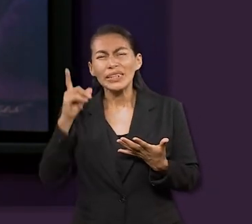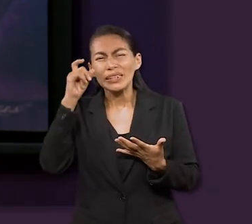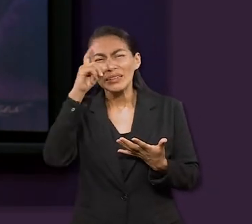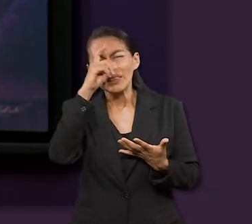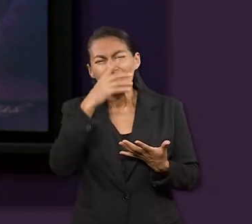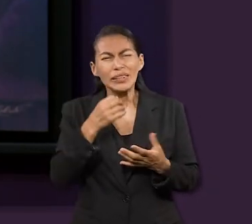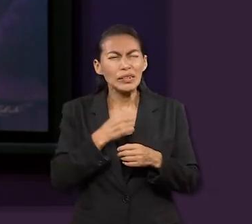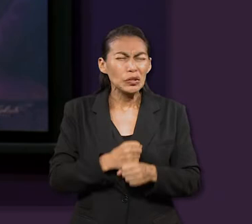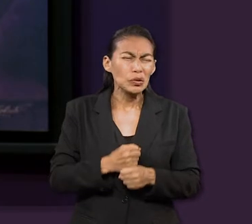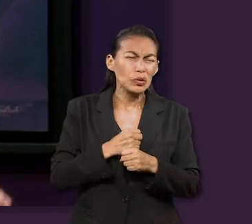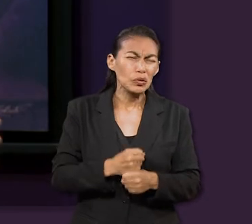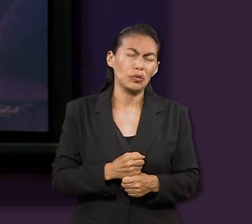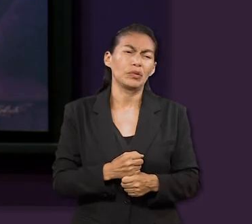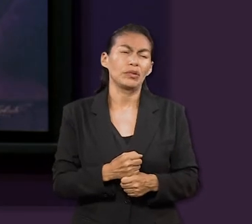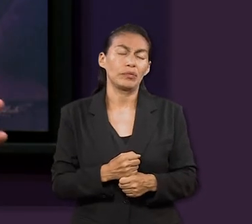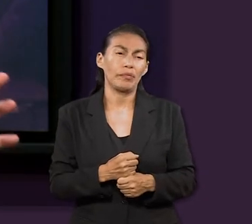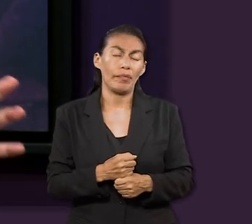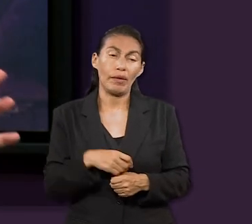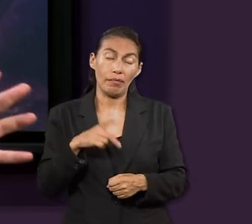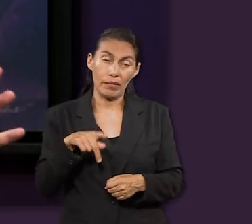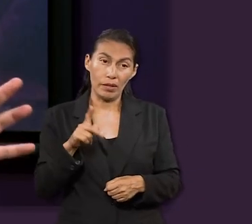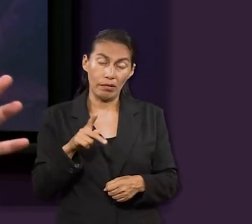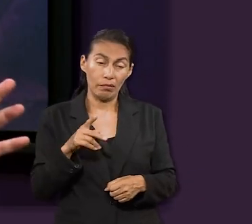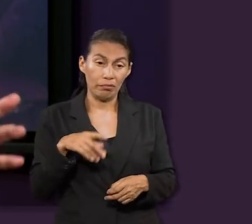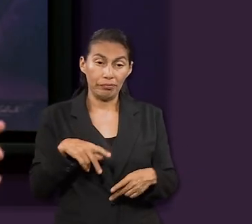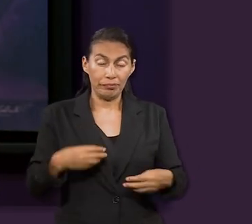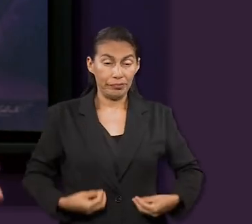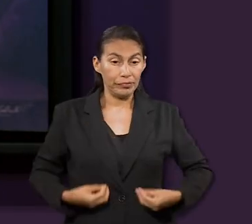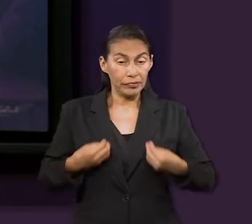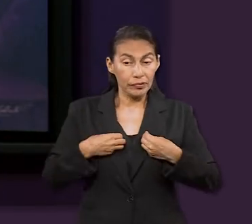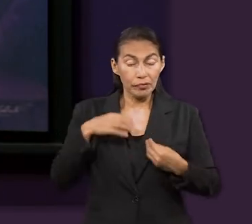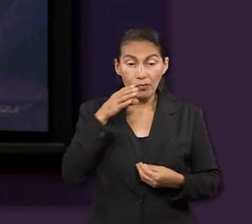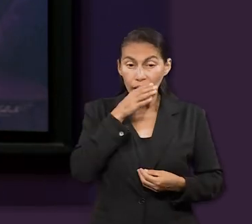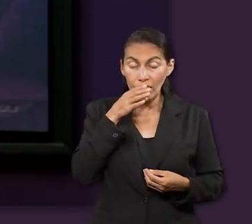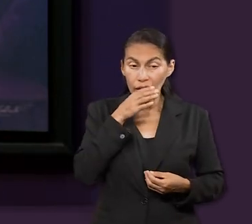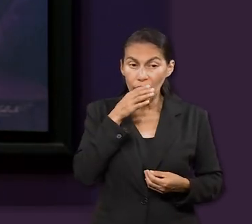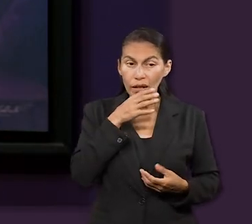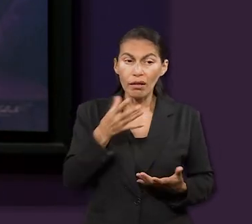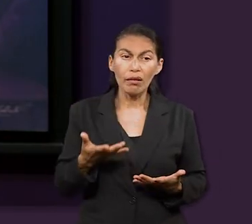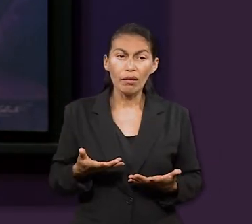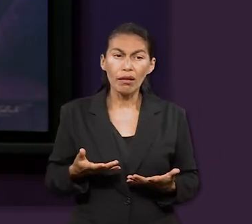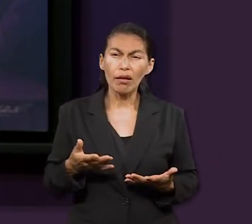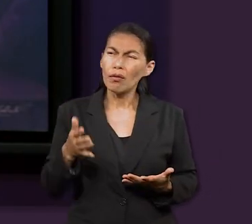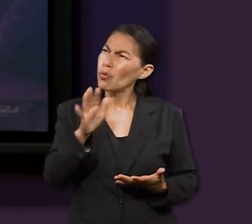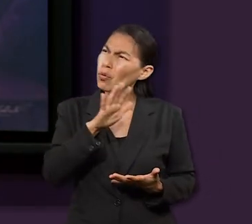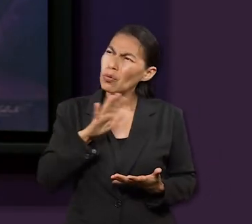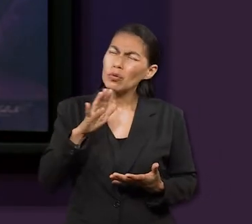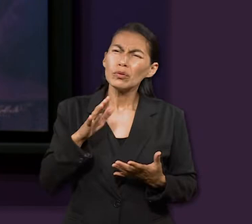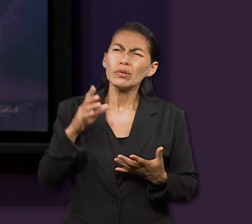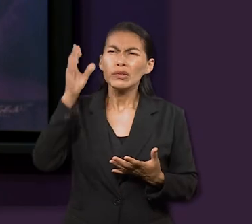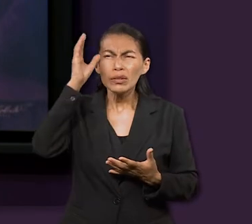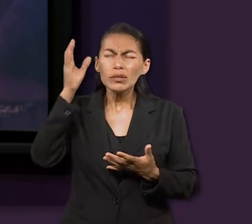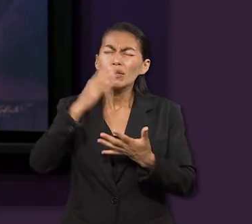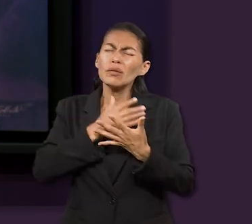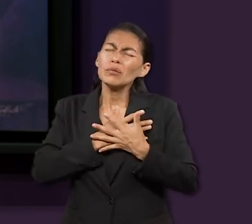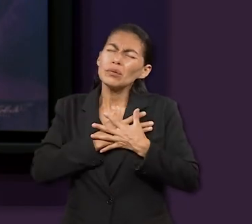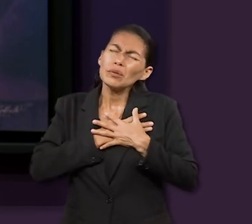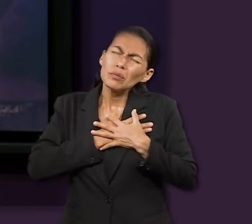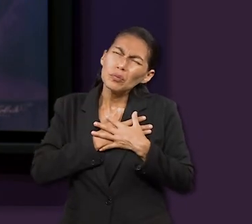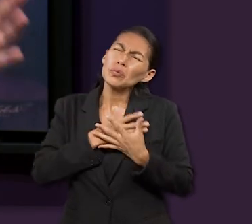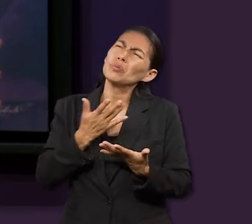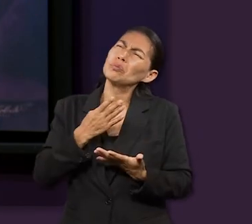nos quedamos solamente con una perspectiva muy general de lo que la vida cristiana implica. Nos solemos enfocar